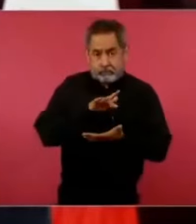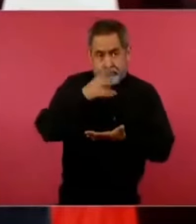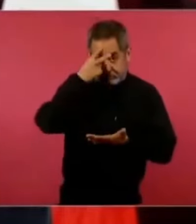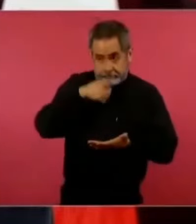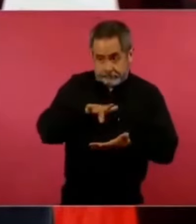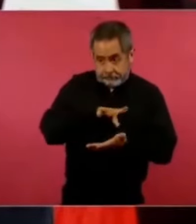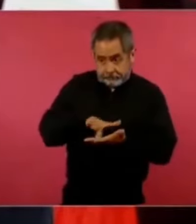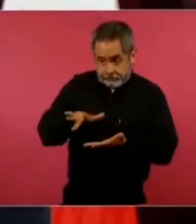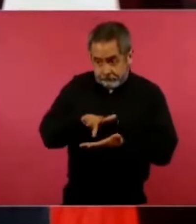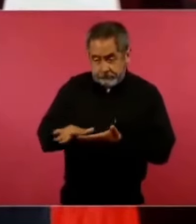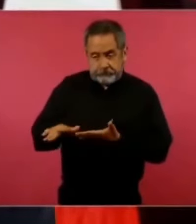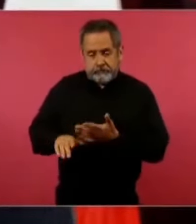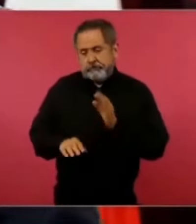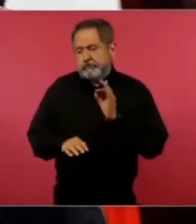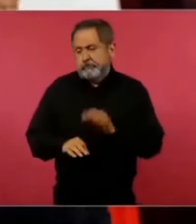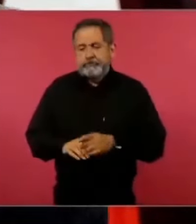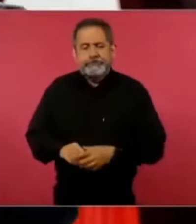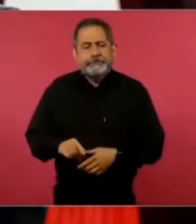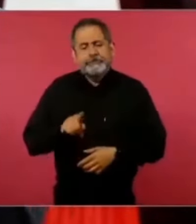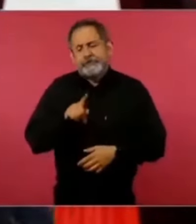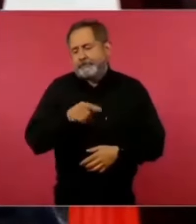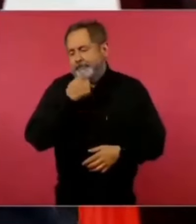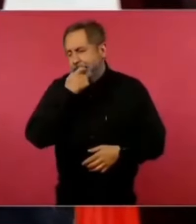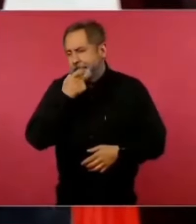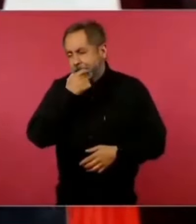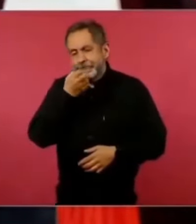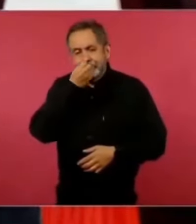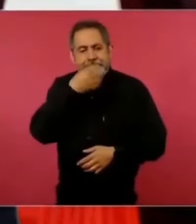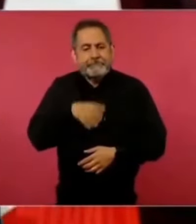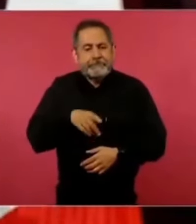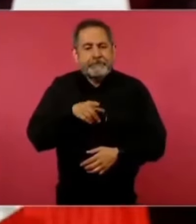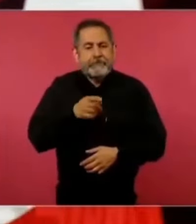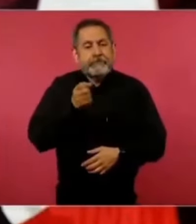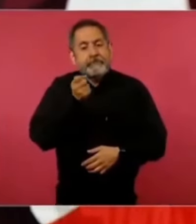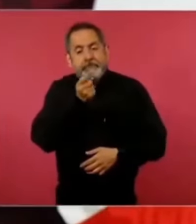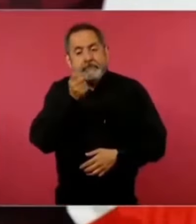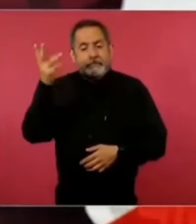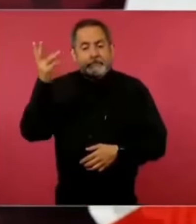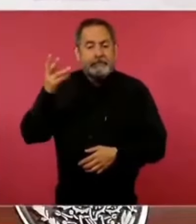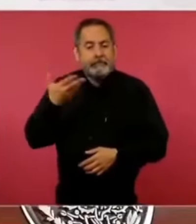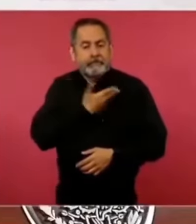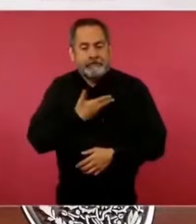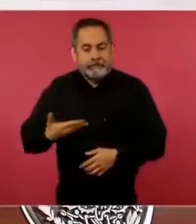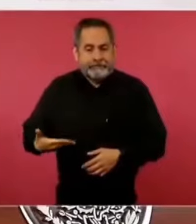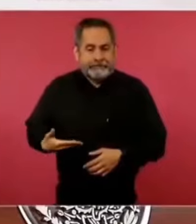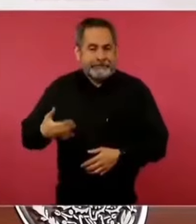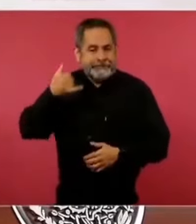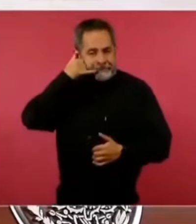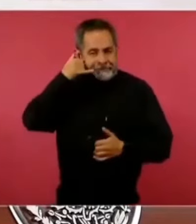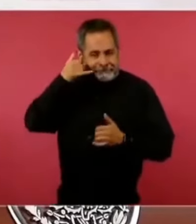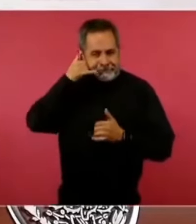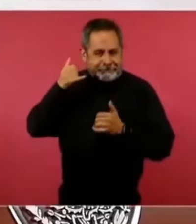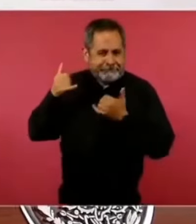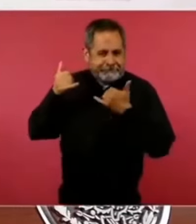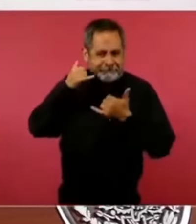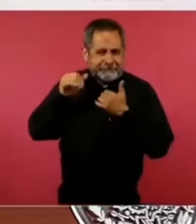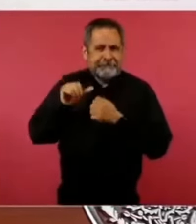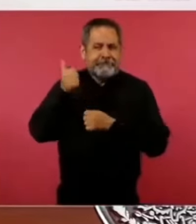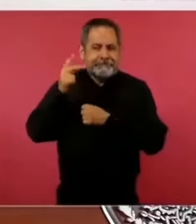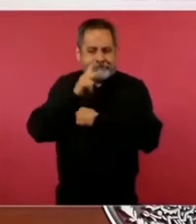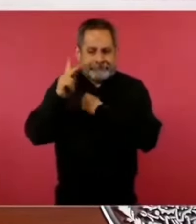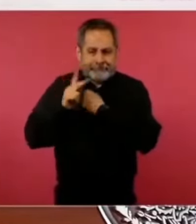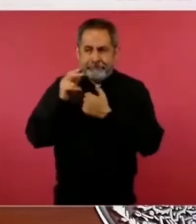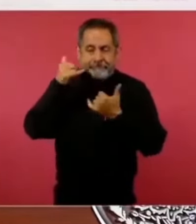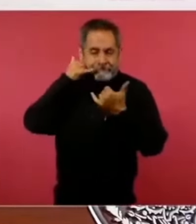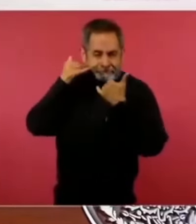Me da risa porque me hablan algunos presidentes de otros países